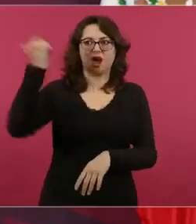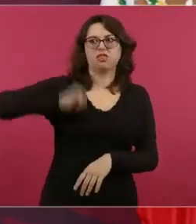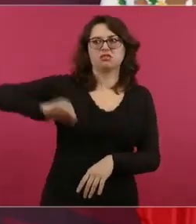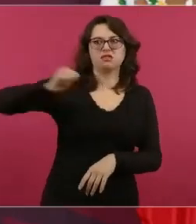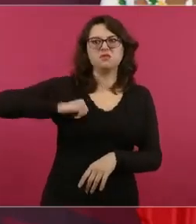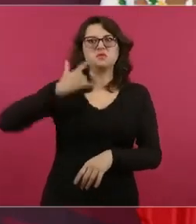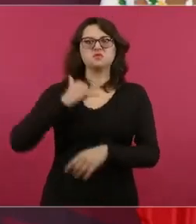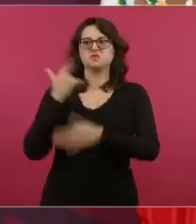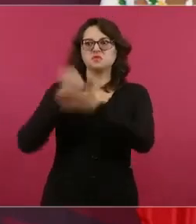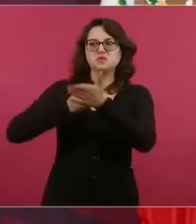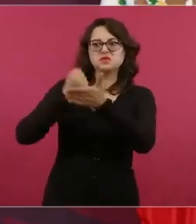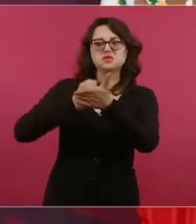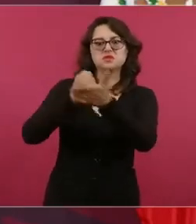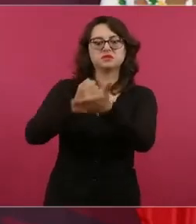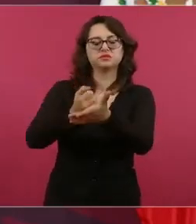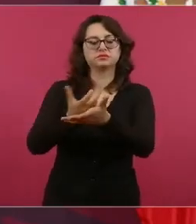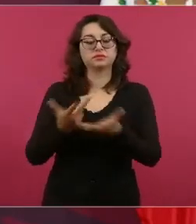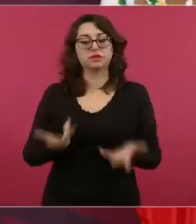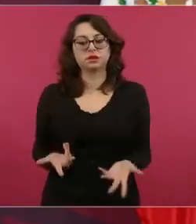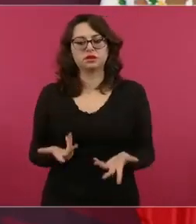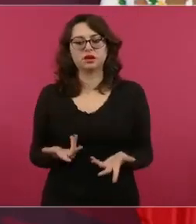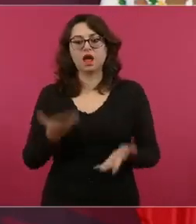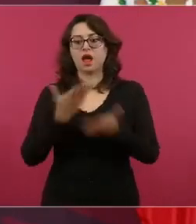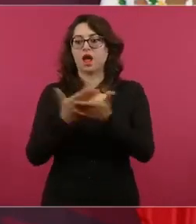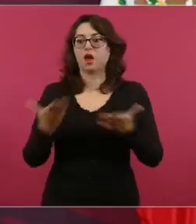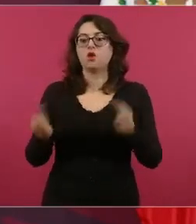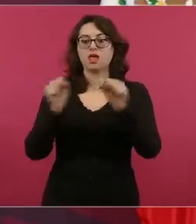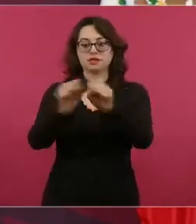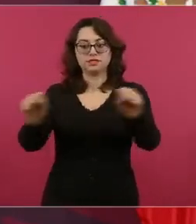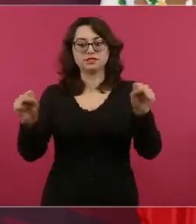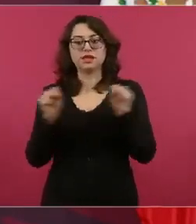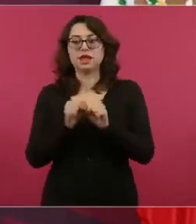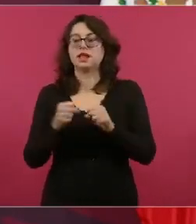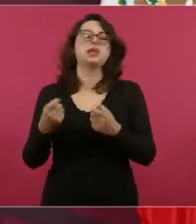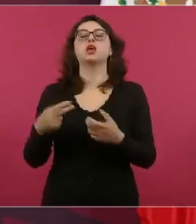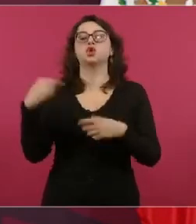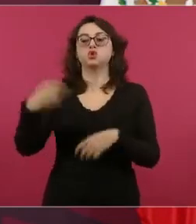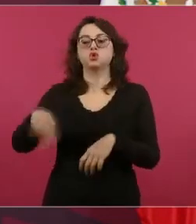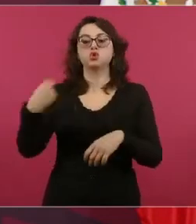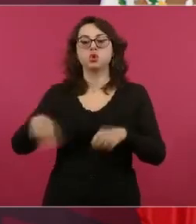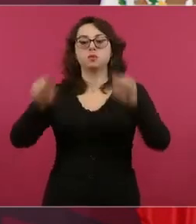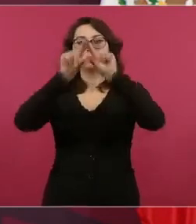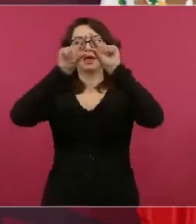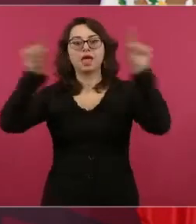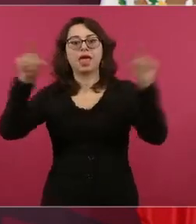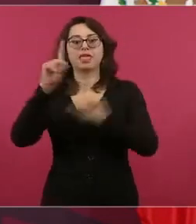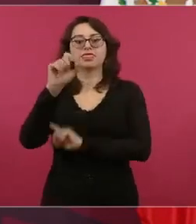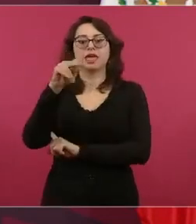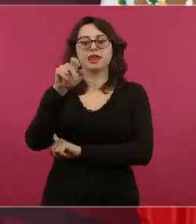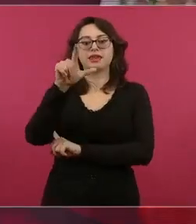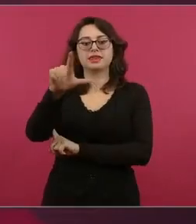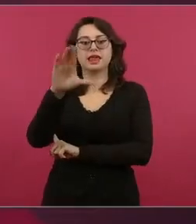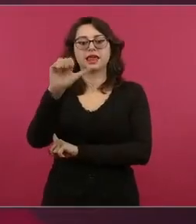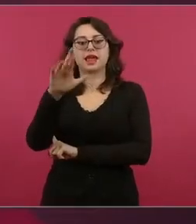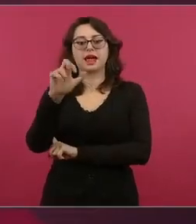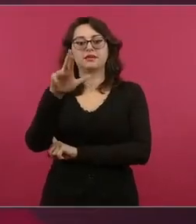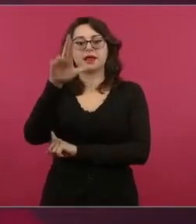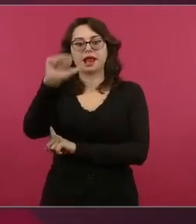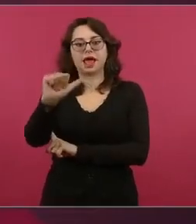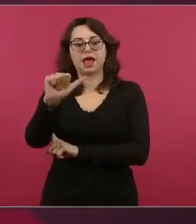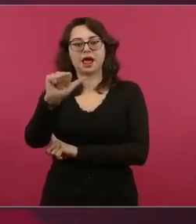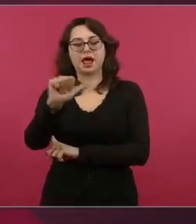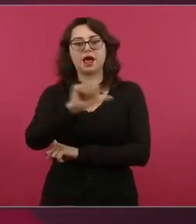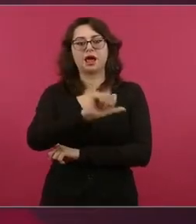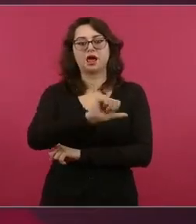los olvidados. Y ya en la sala,